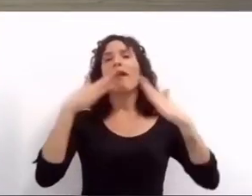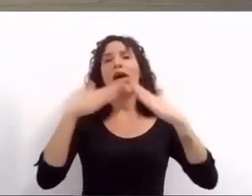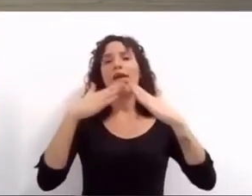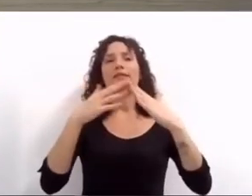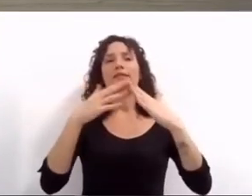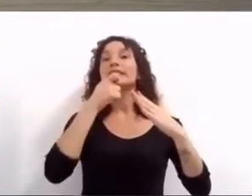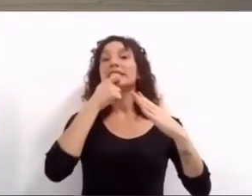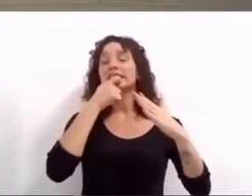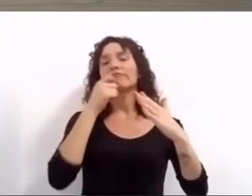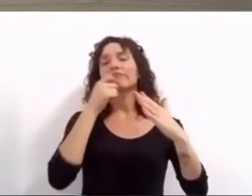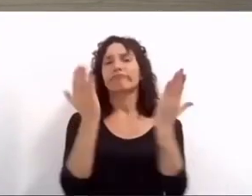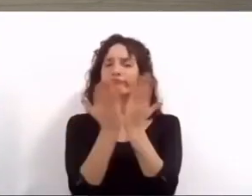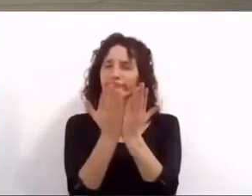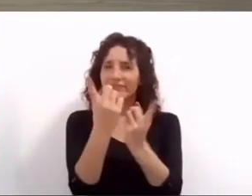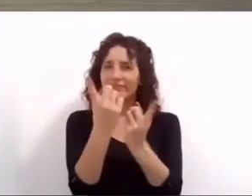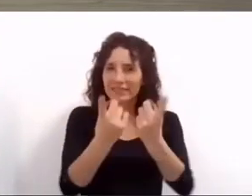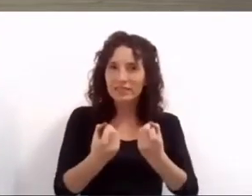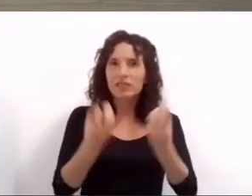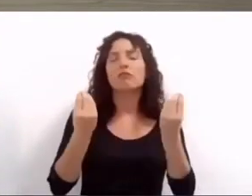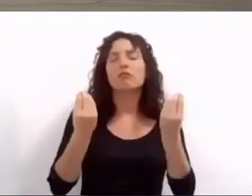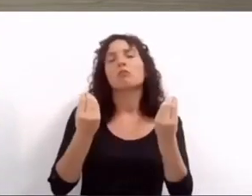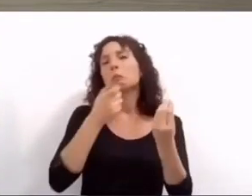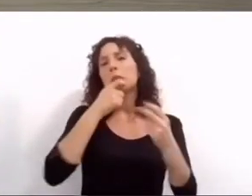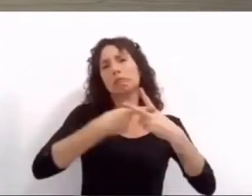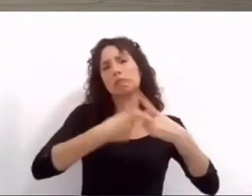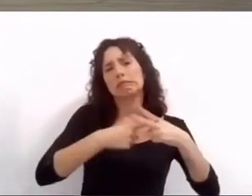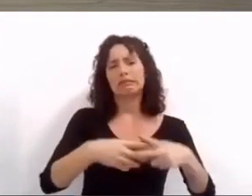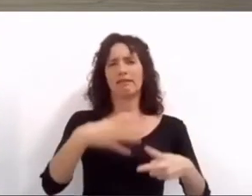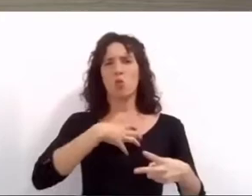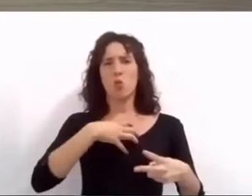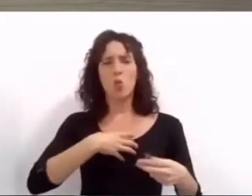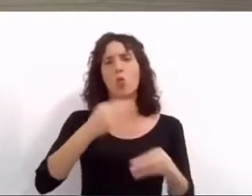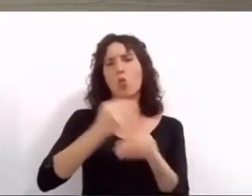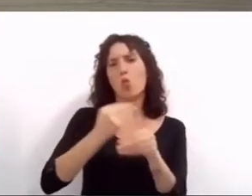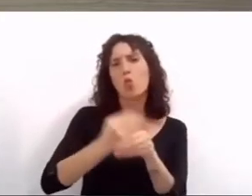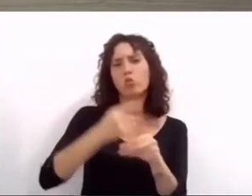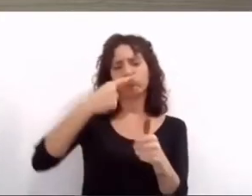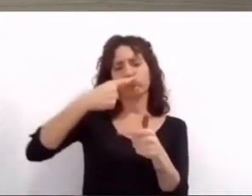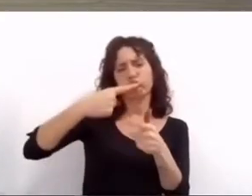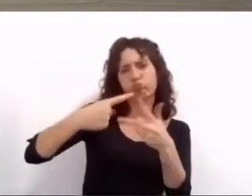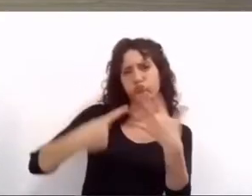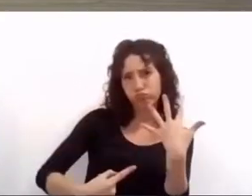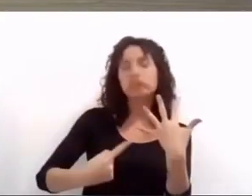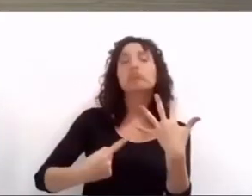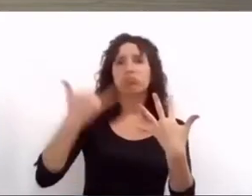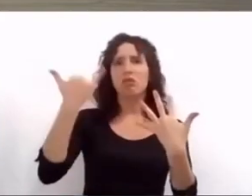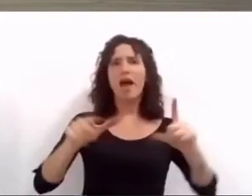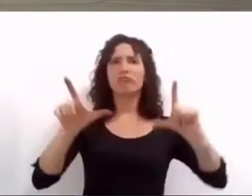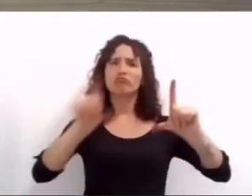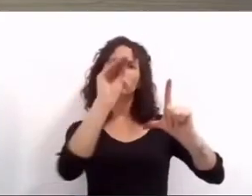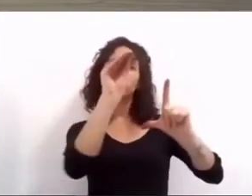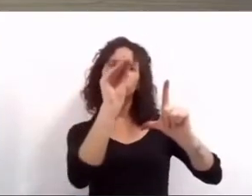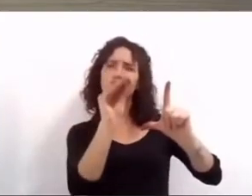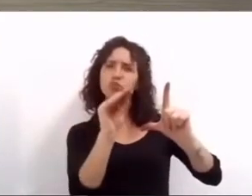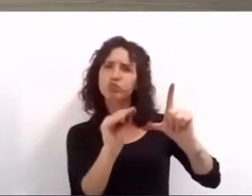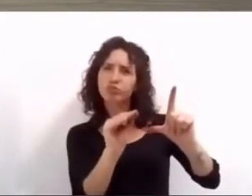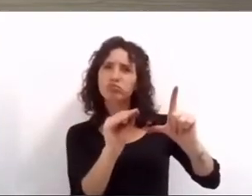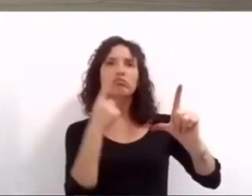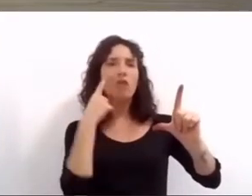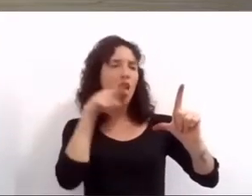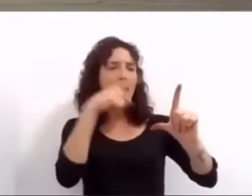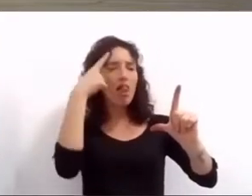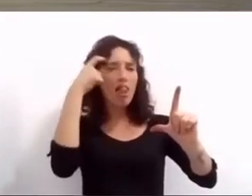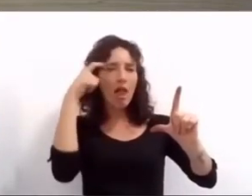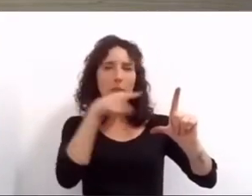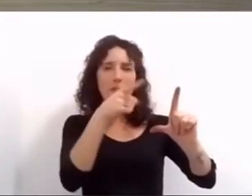una plataforma que incluía diversas muestras talleres clases tutoriales recomendaciones de libros y películas en formato online